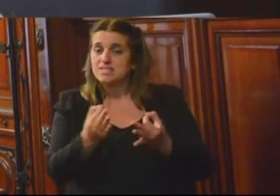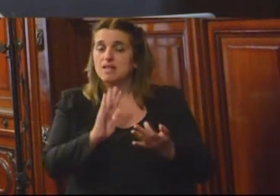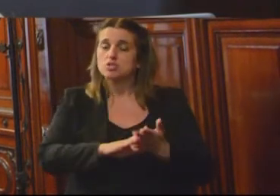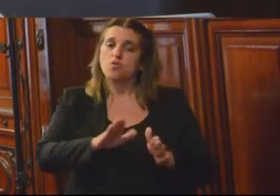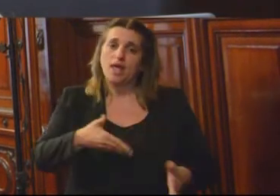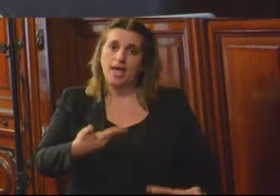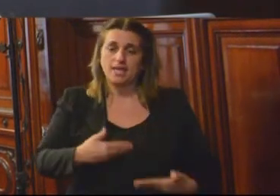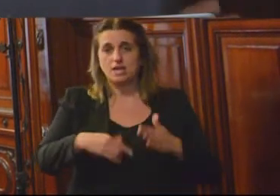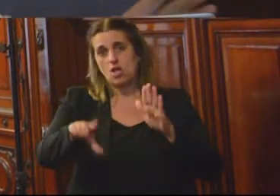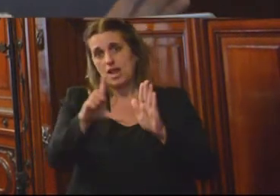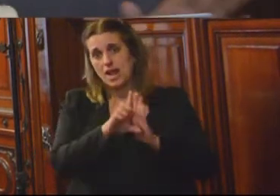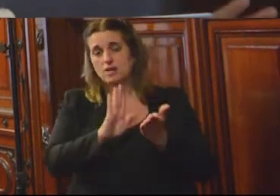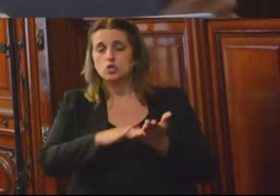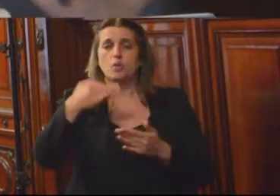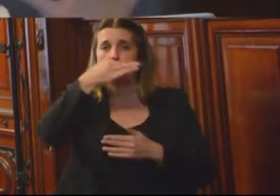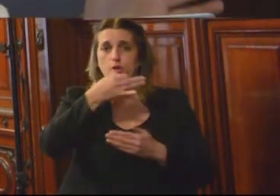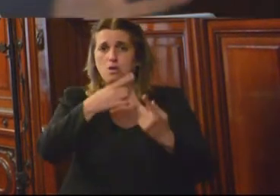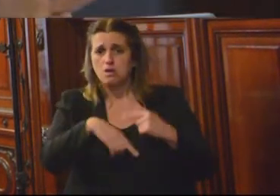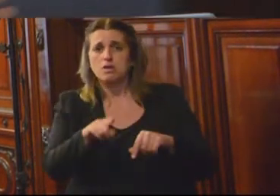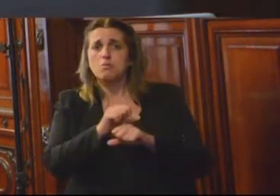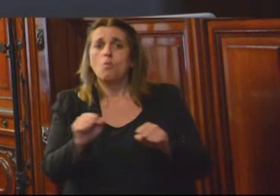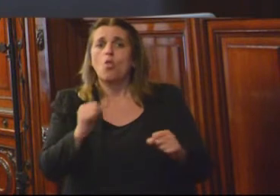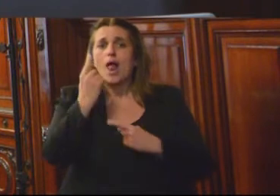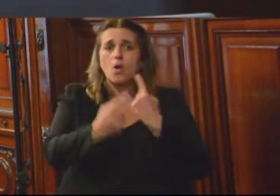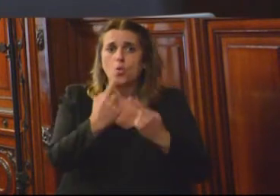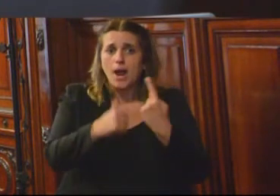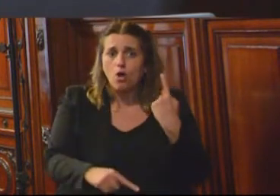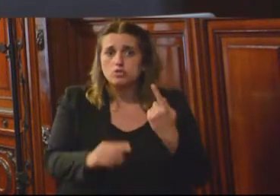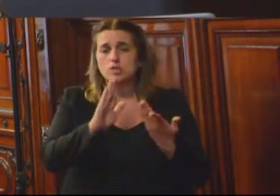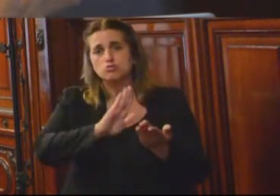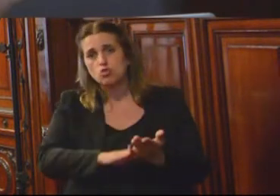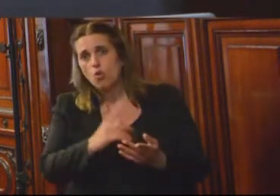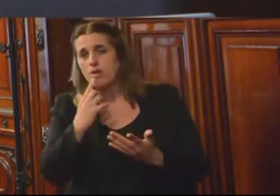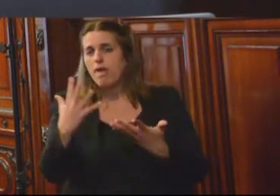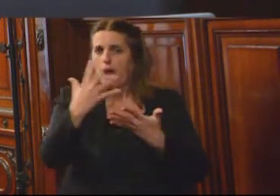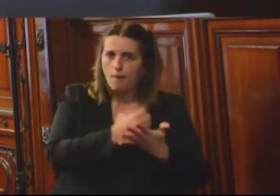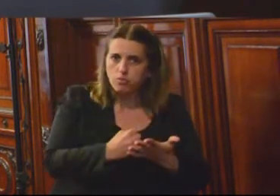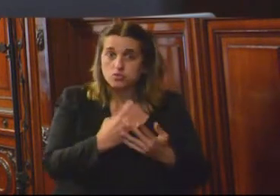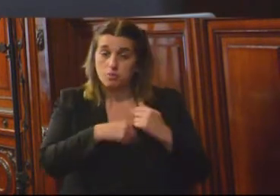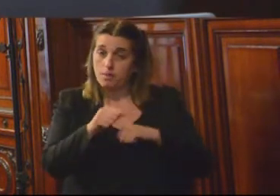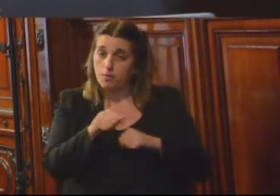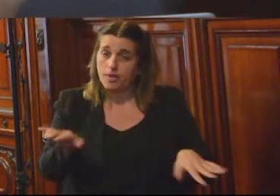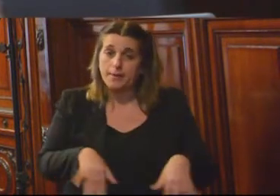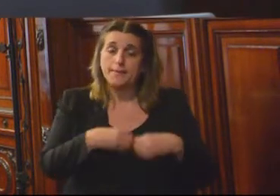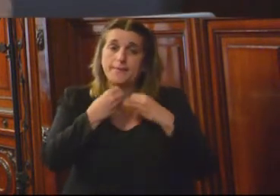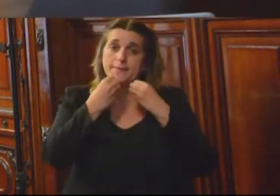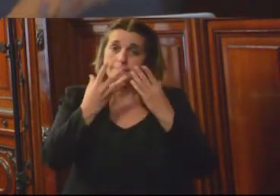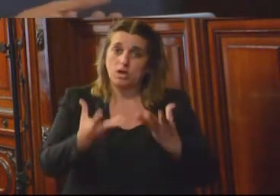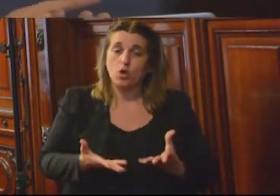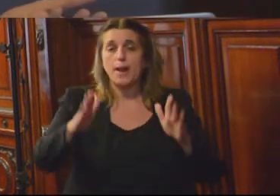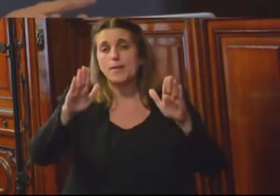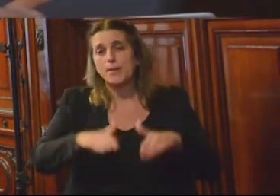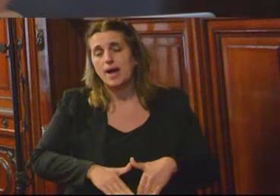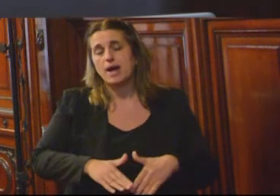en la ley de psicotróficos y que consideró algunas condiciones de vulnerabilidad para mitigar la condena, para permitir la